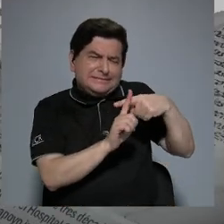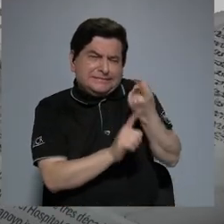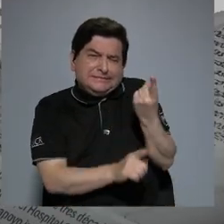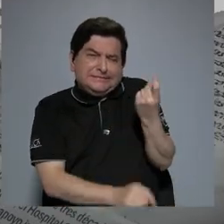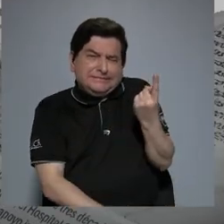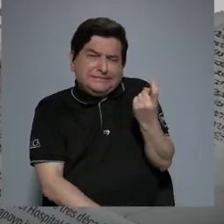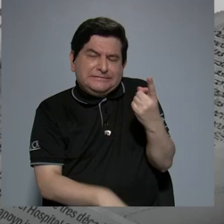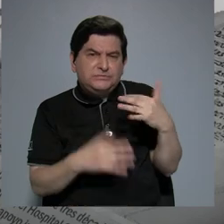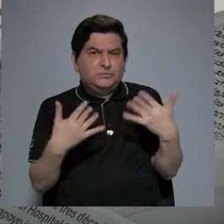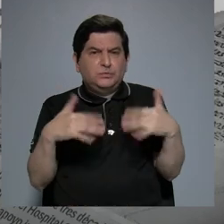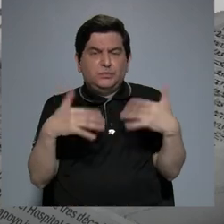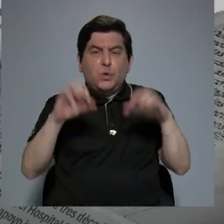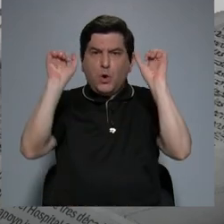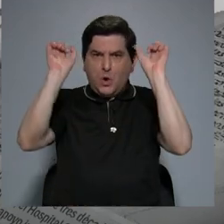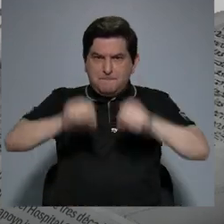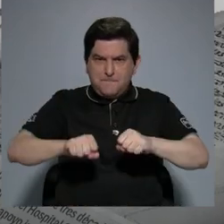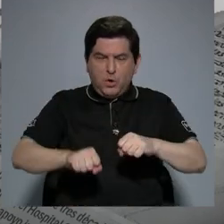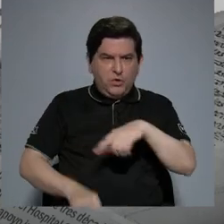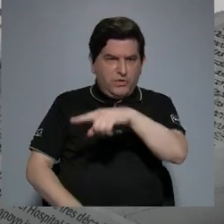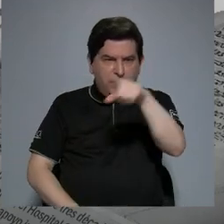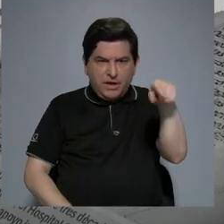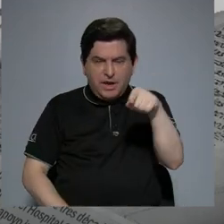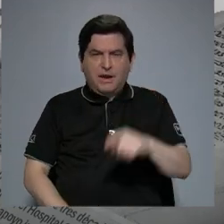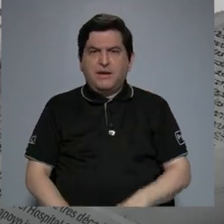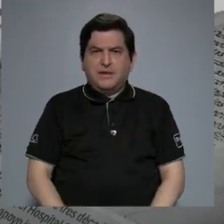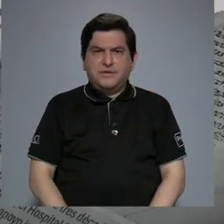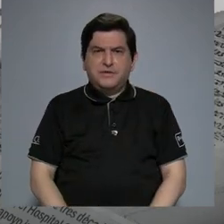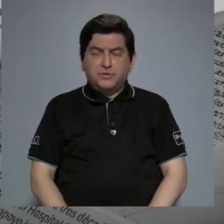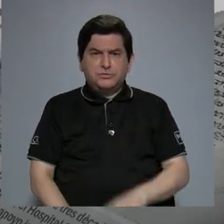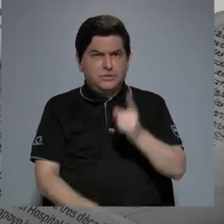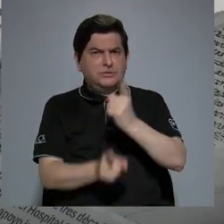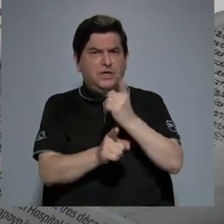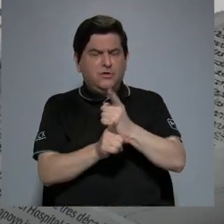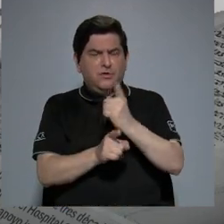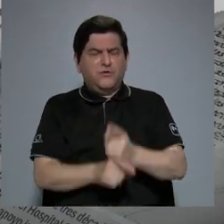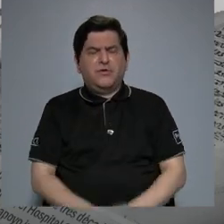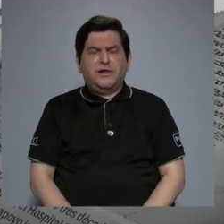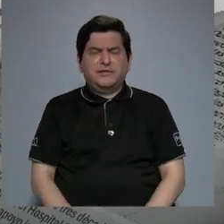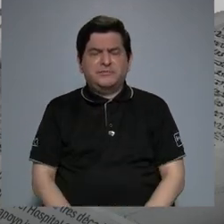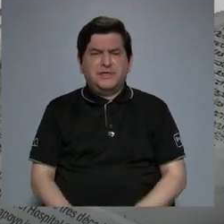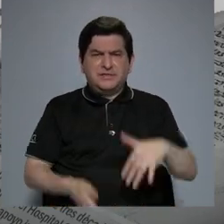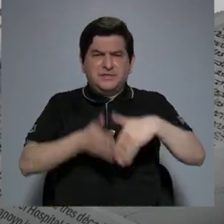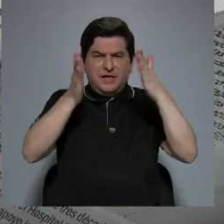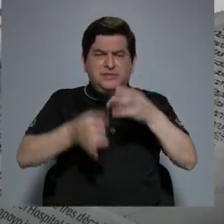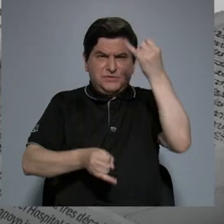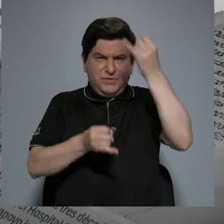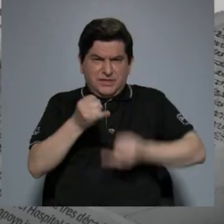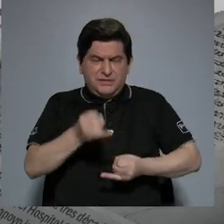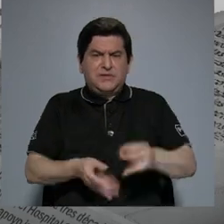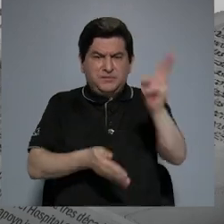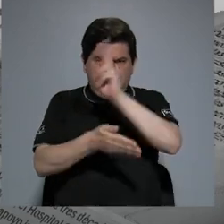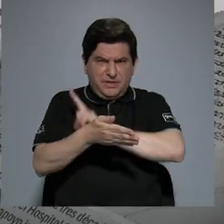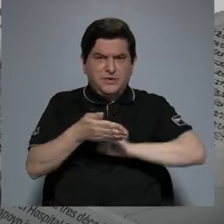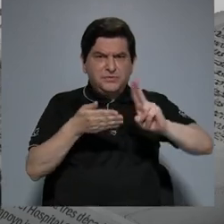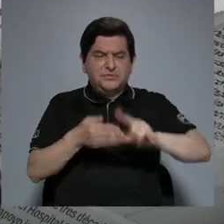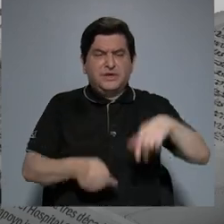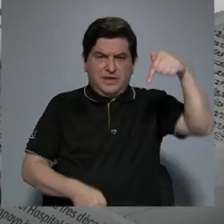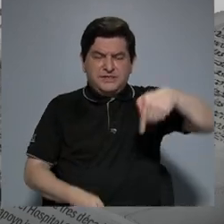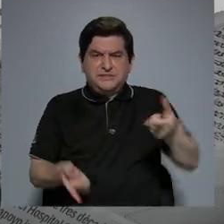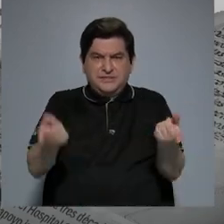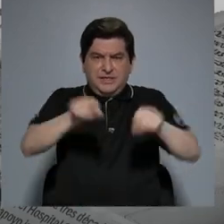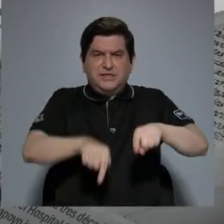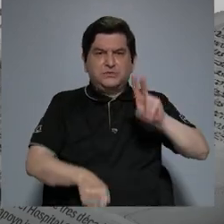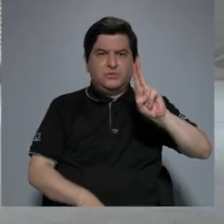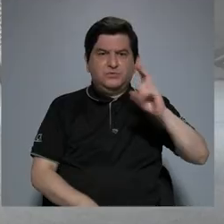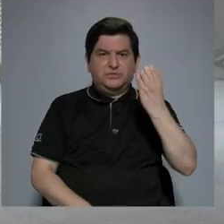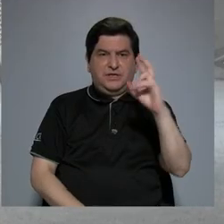falta mucho todavía para poder salir como debería salir todo estudiante de una universidad como es la UCR? Sí,